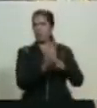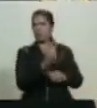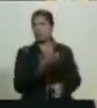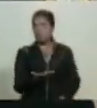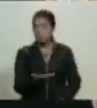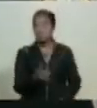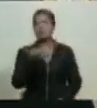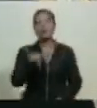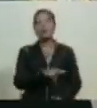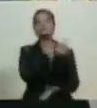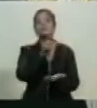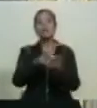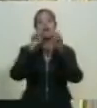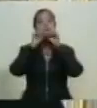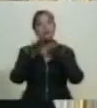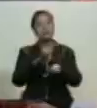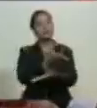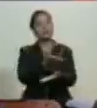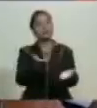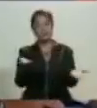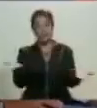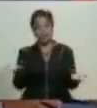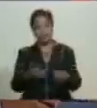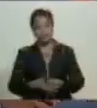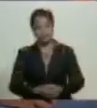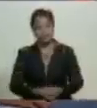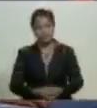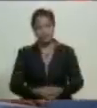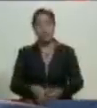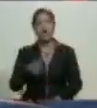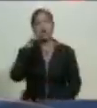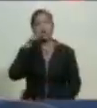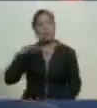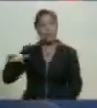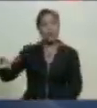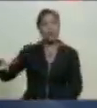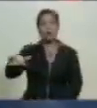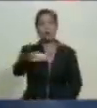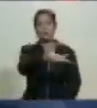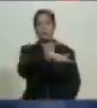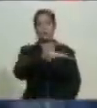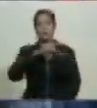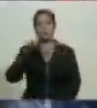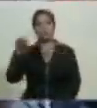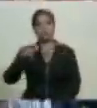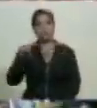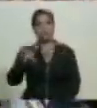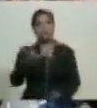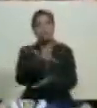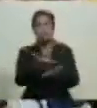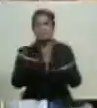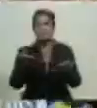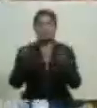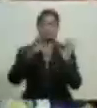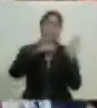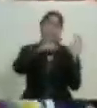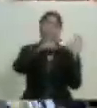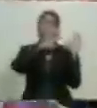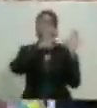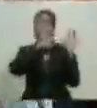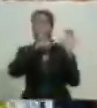hoy vengo a bendecir a un pueblo que se volcó